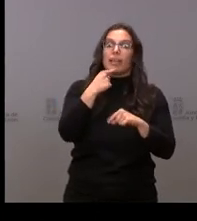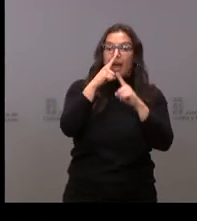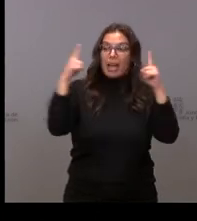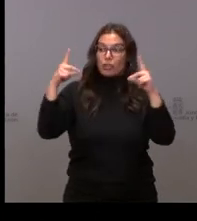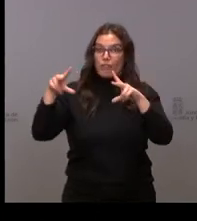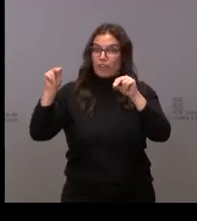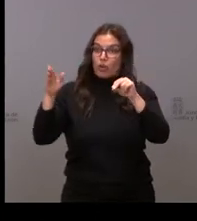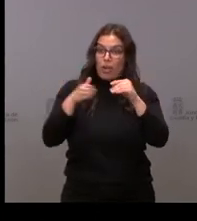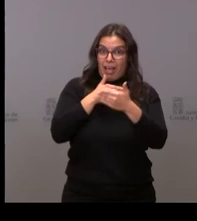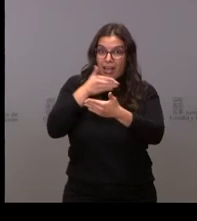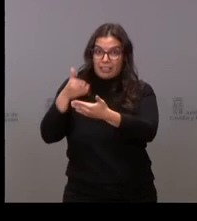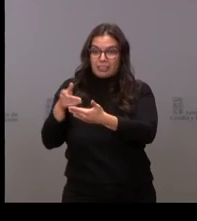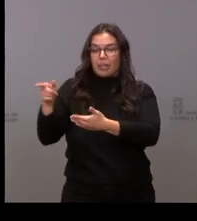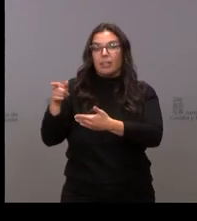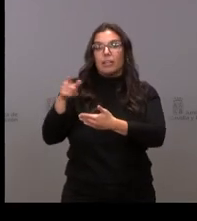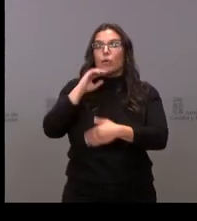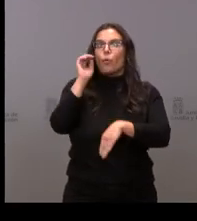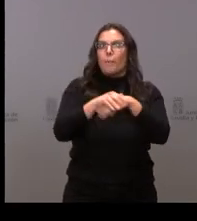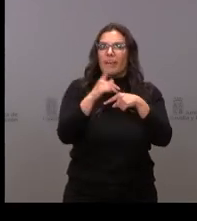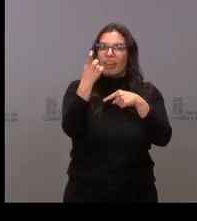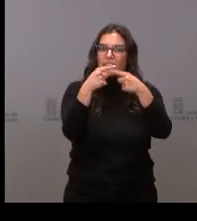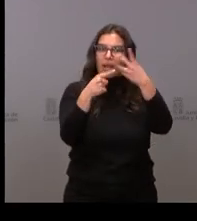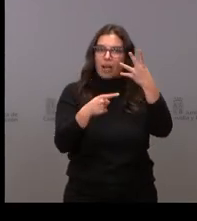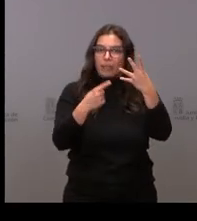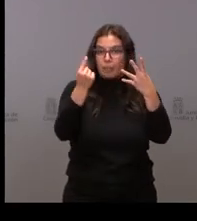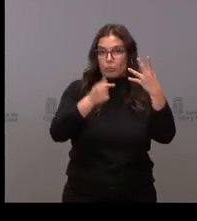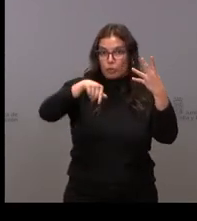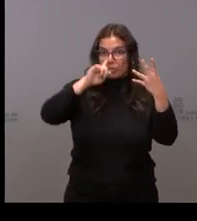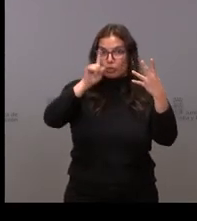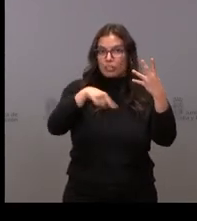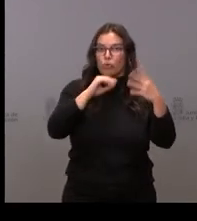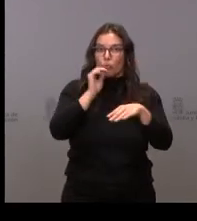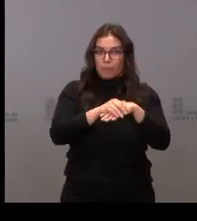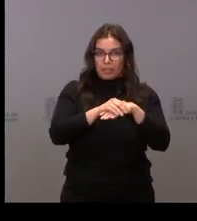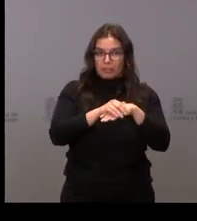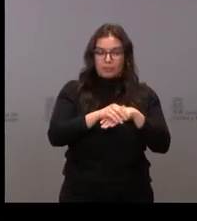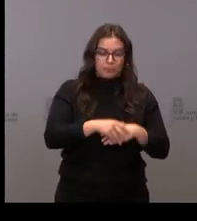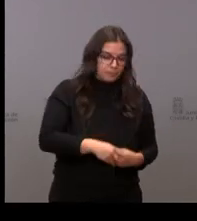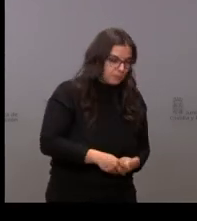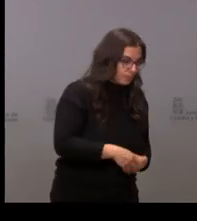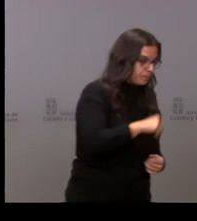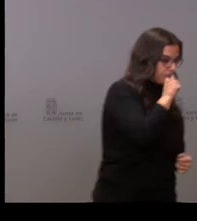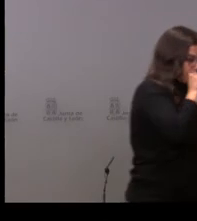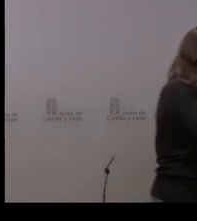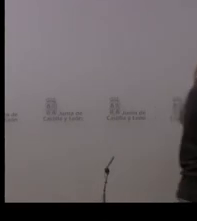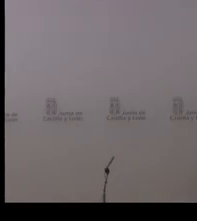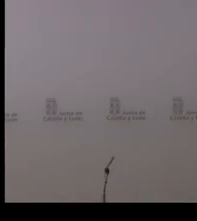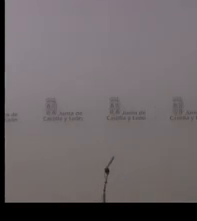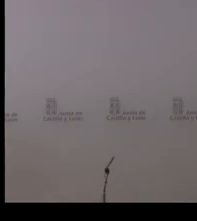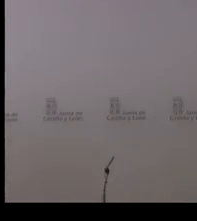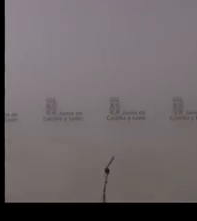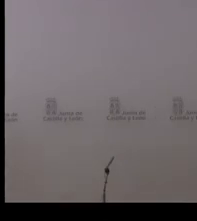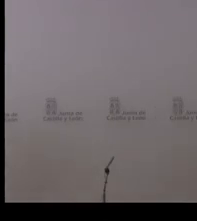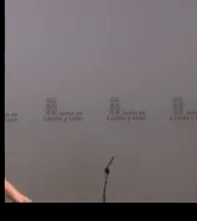cumplir con lo que él decía que no se había cumplido de los presupuestos actuales por por una parte y por otra parte el año pasado